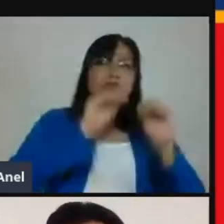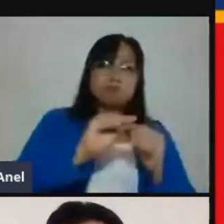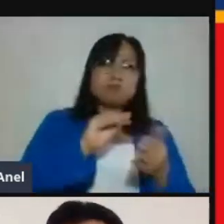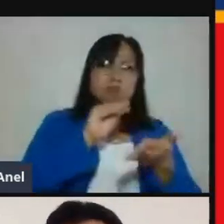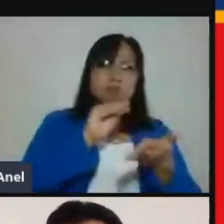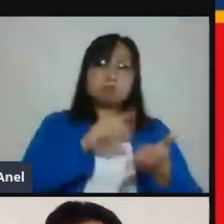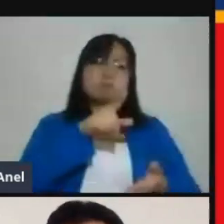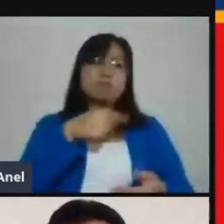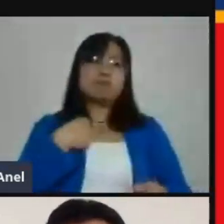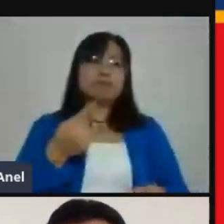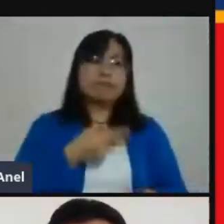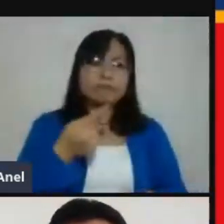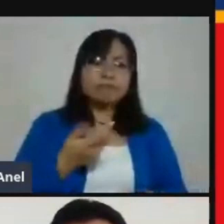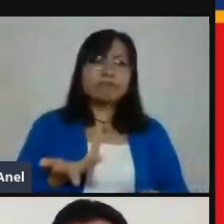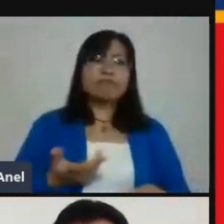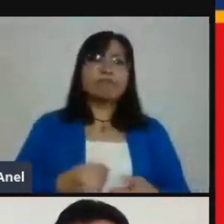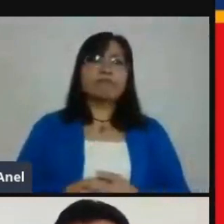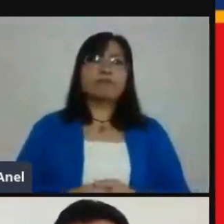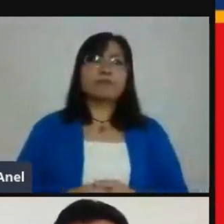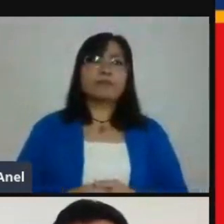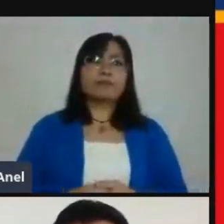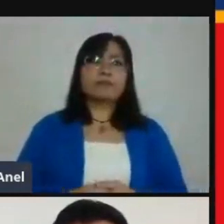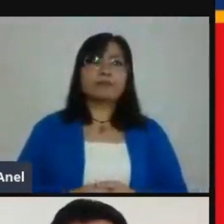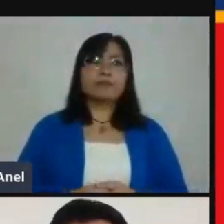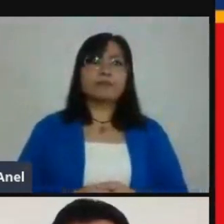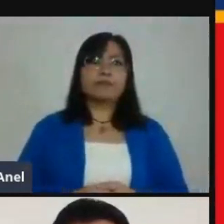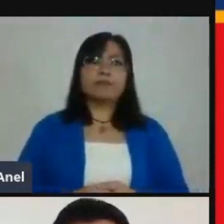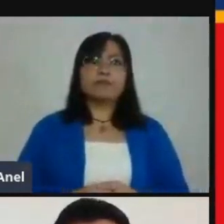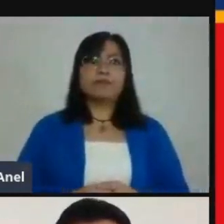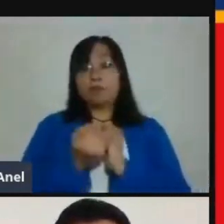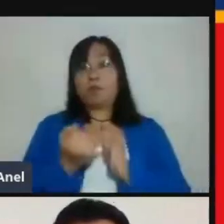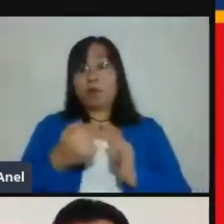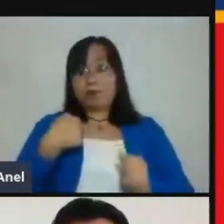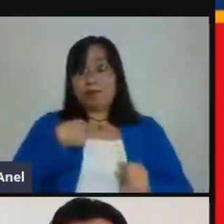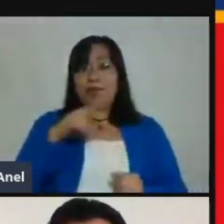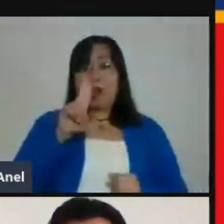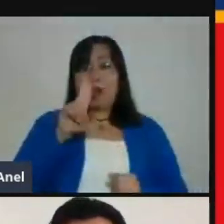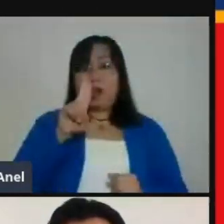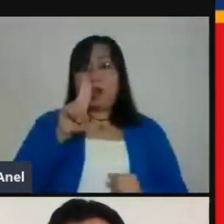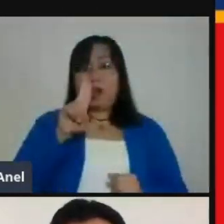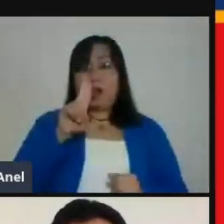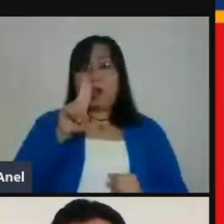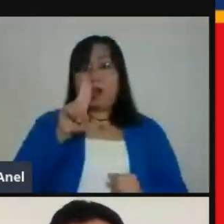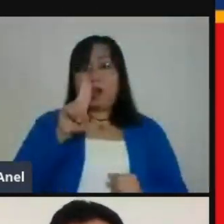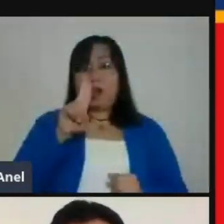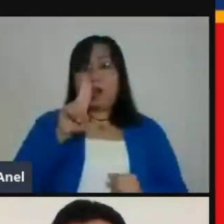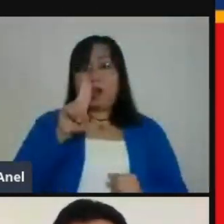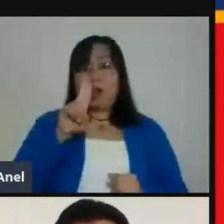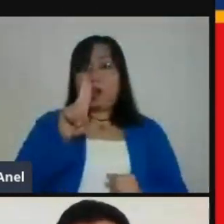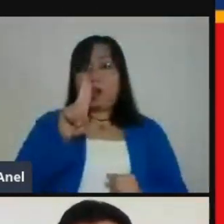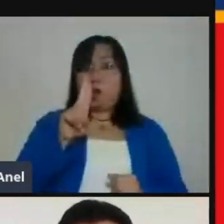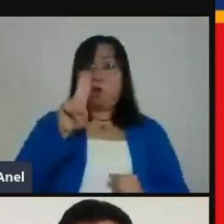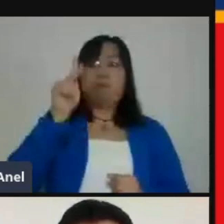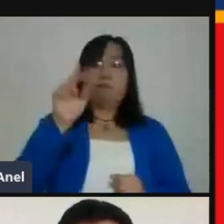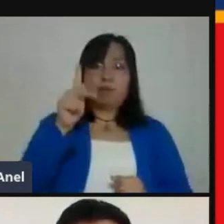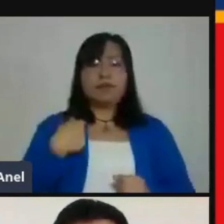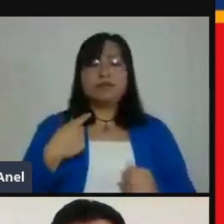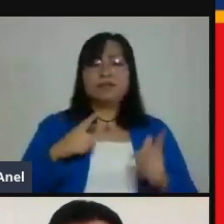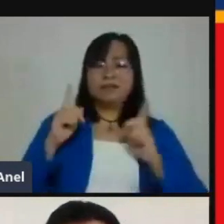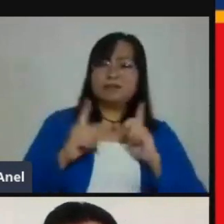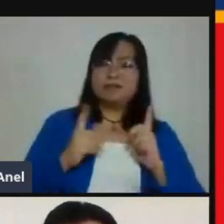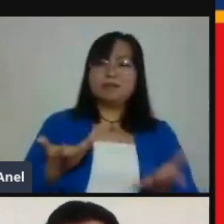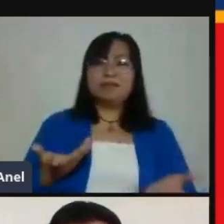de igual manera que ustedes, nosotros teníamos esa duda de si se iban a poder conectar, si iban a